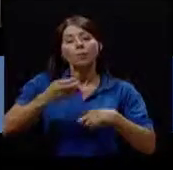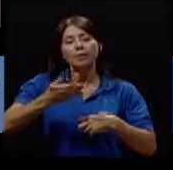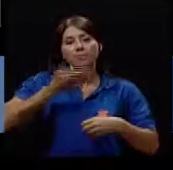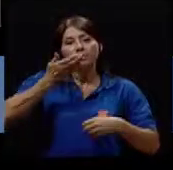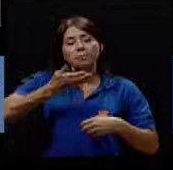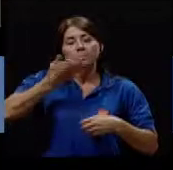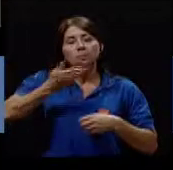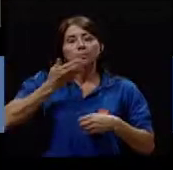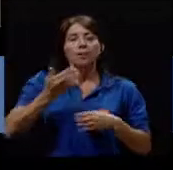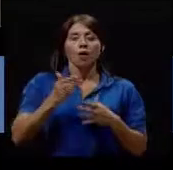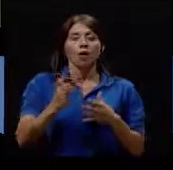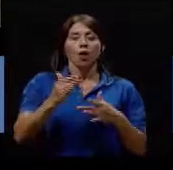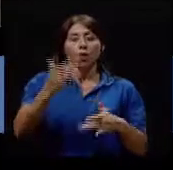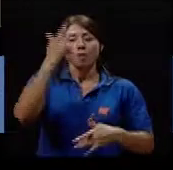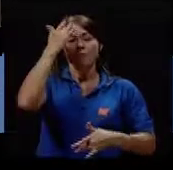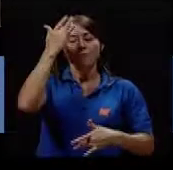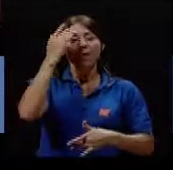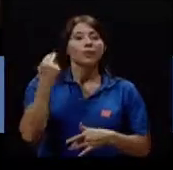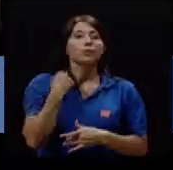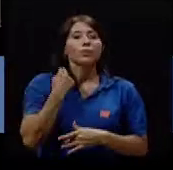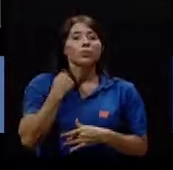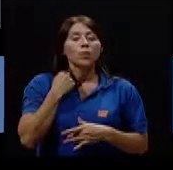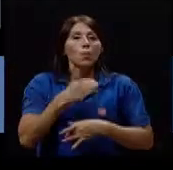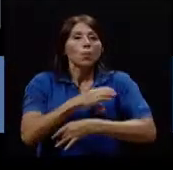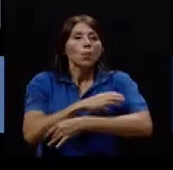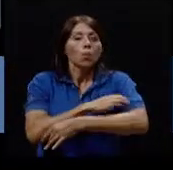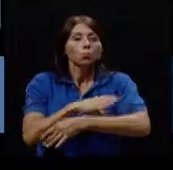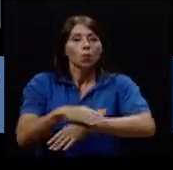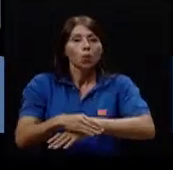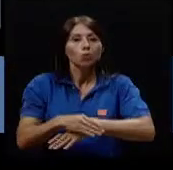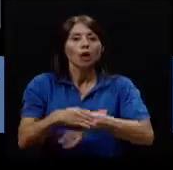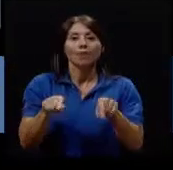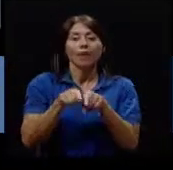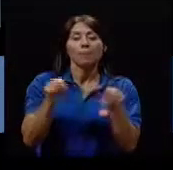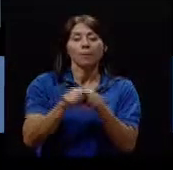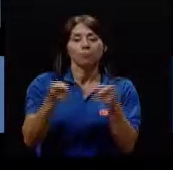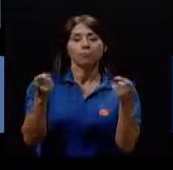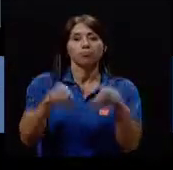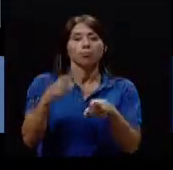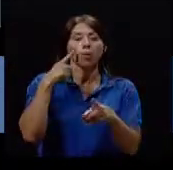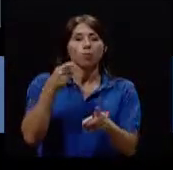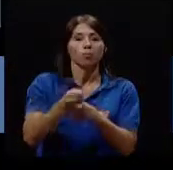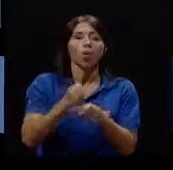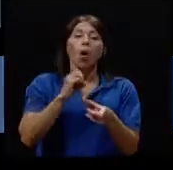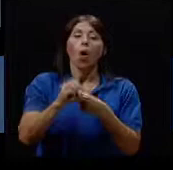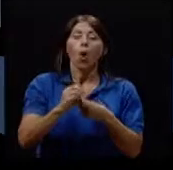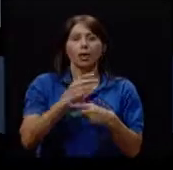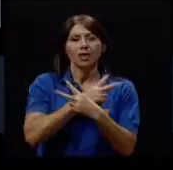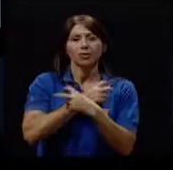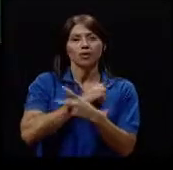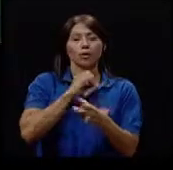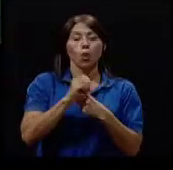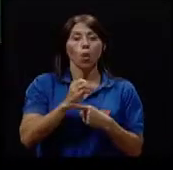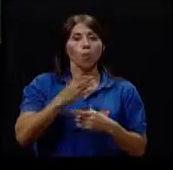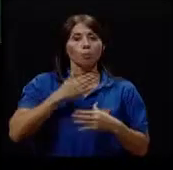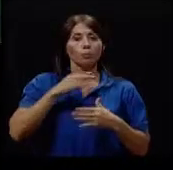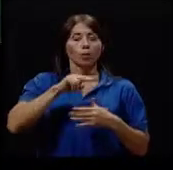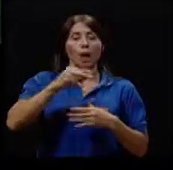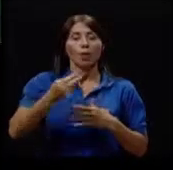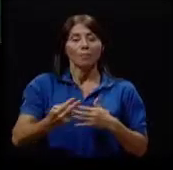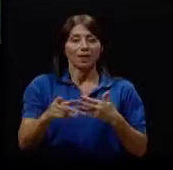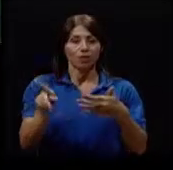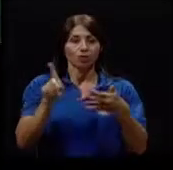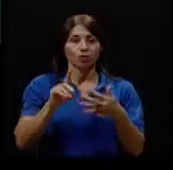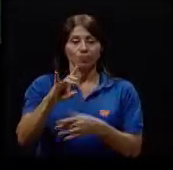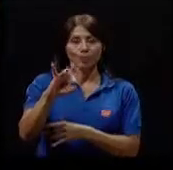inferiores enfermedades osteomusculares lesiones por accidentes de tránsito intoxicaciones y ahogamientos dato 8